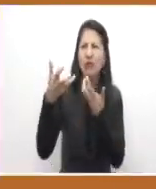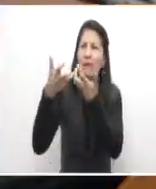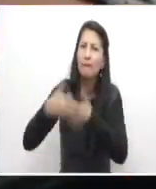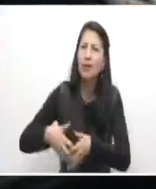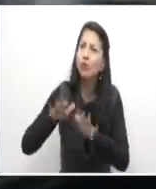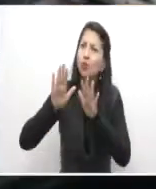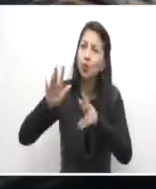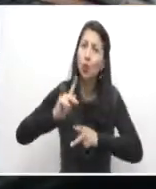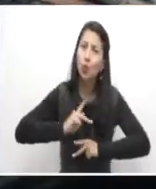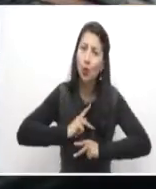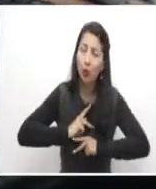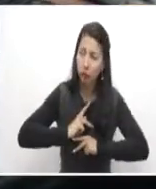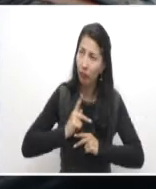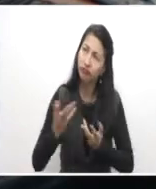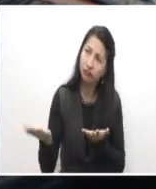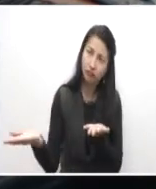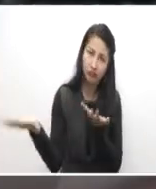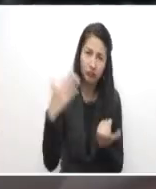colombianos.